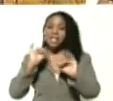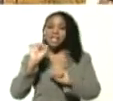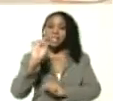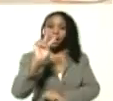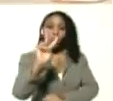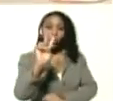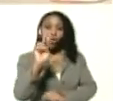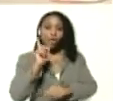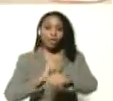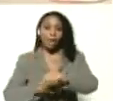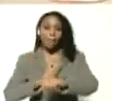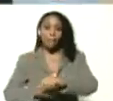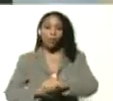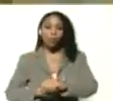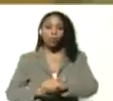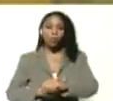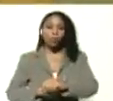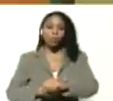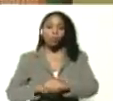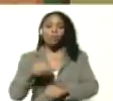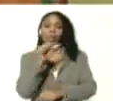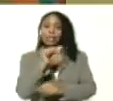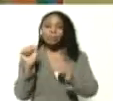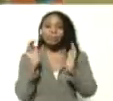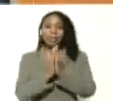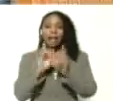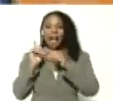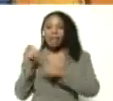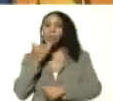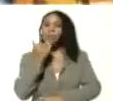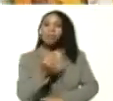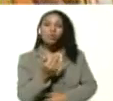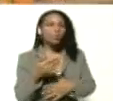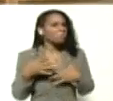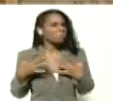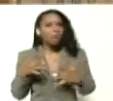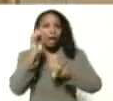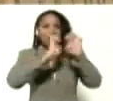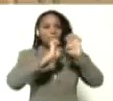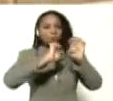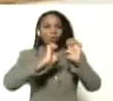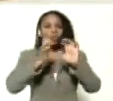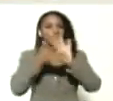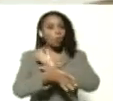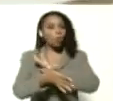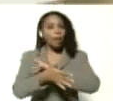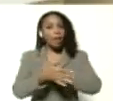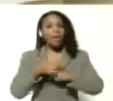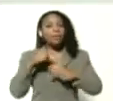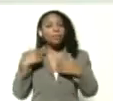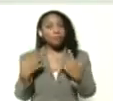periodo. Venía la Semana Santa. Eso nos permitió a nosotros hacer una evaluación del